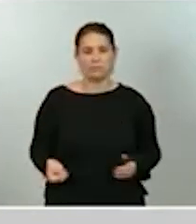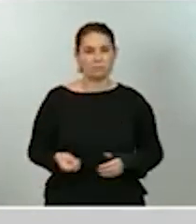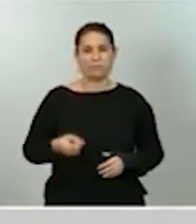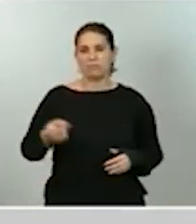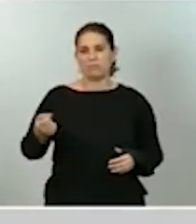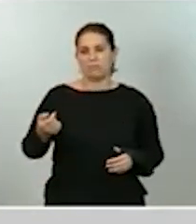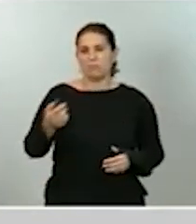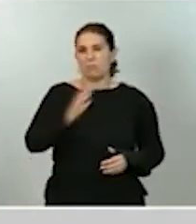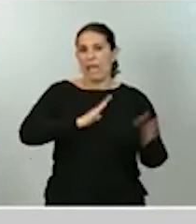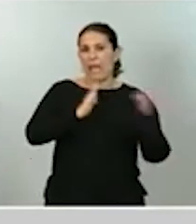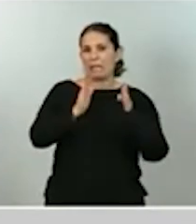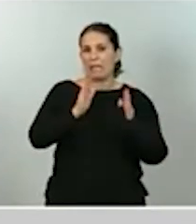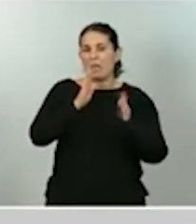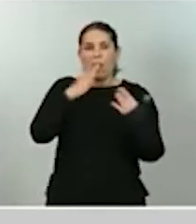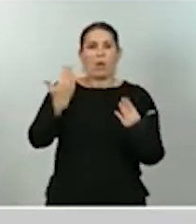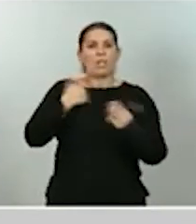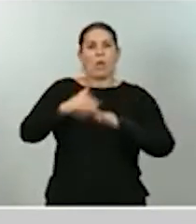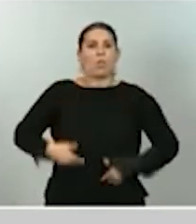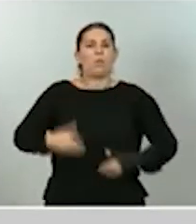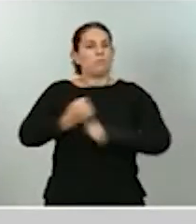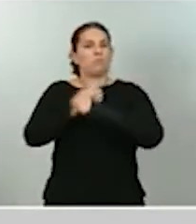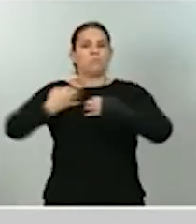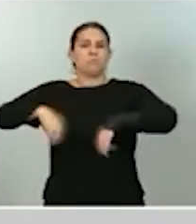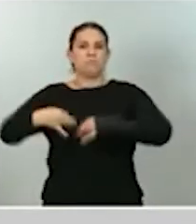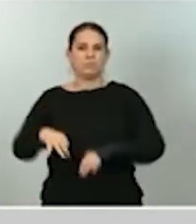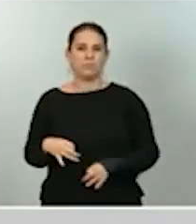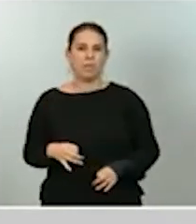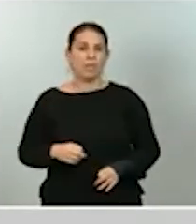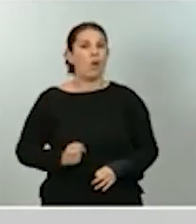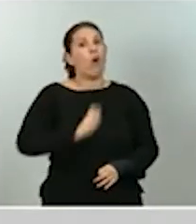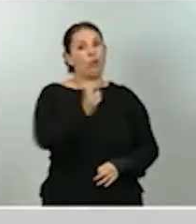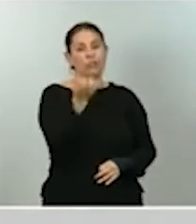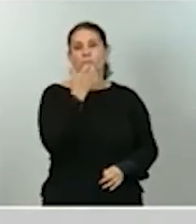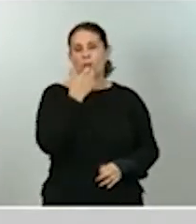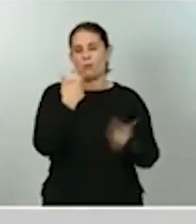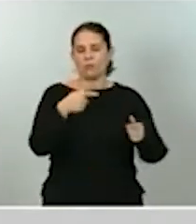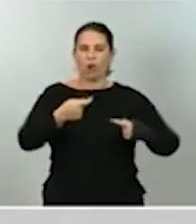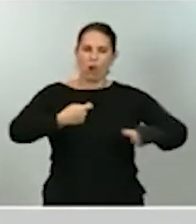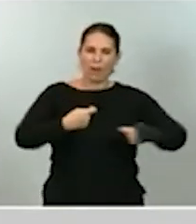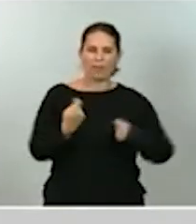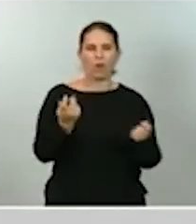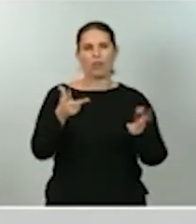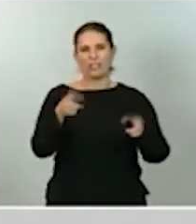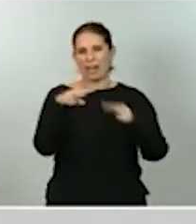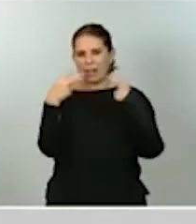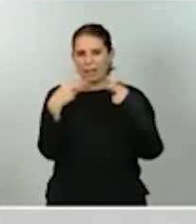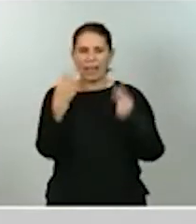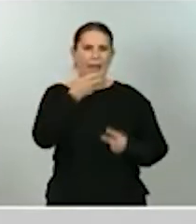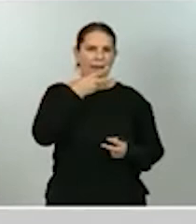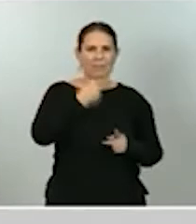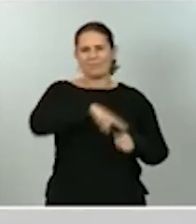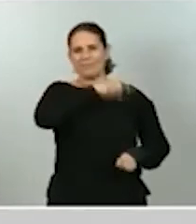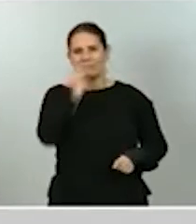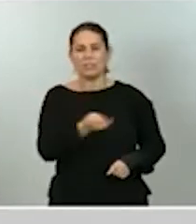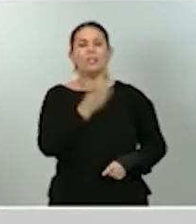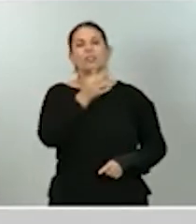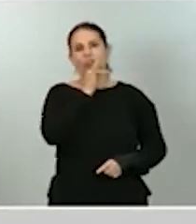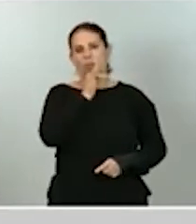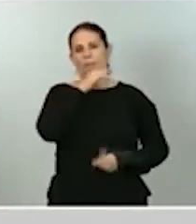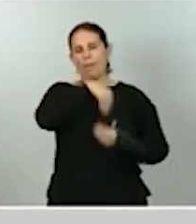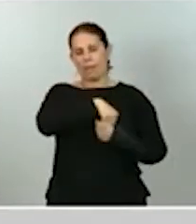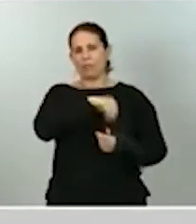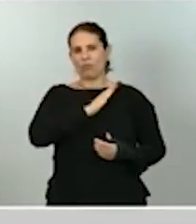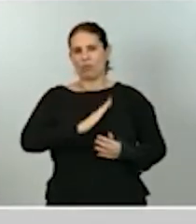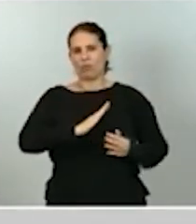ERTE y, sin embargo, en el otro extremo tenemos sectores como el del comercio y hostelería que mantienen aún a más personas en los